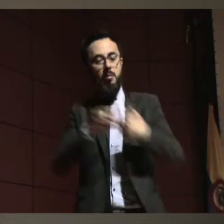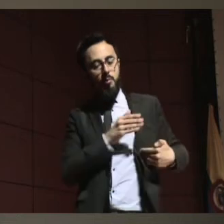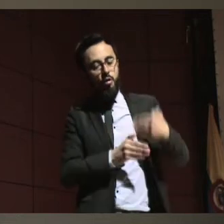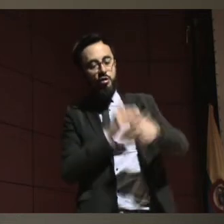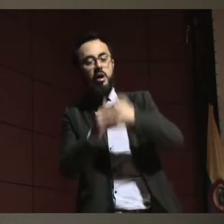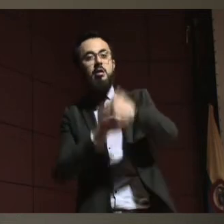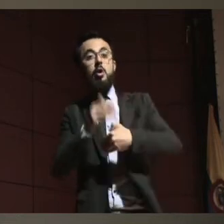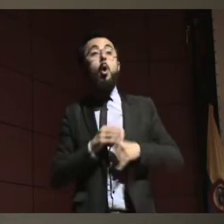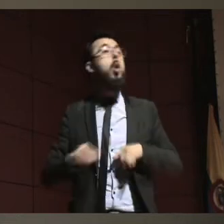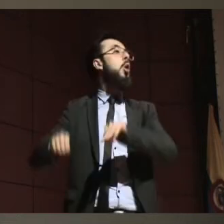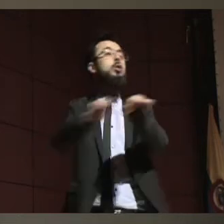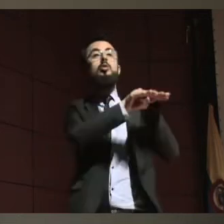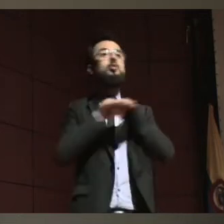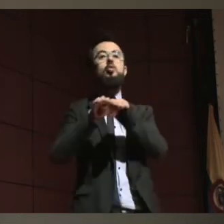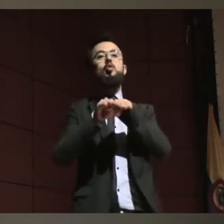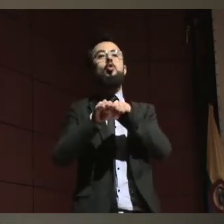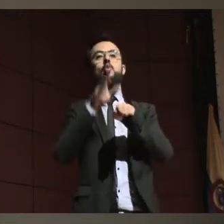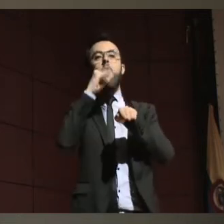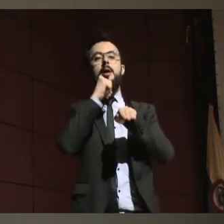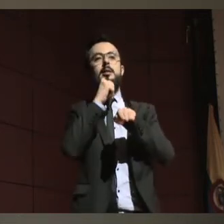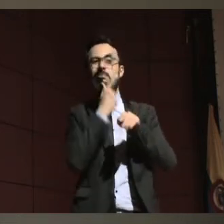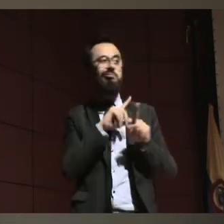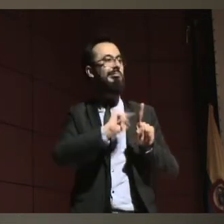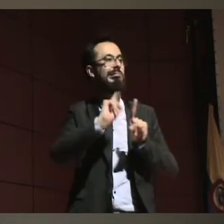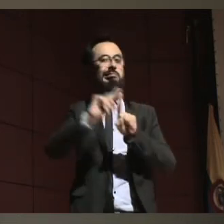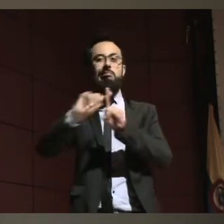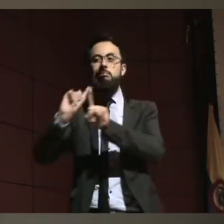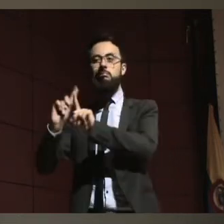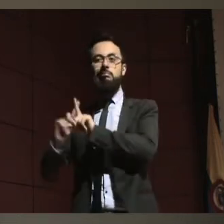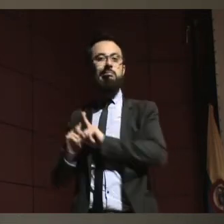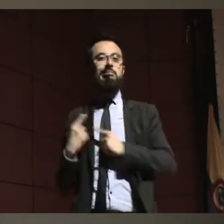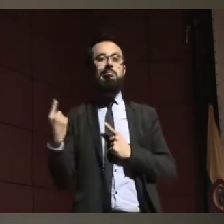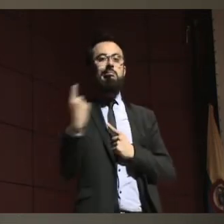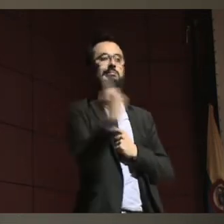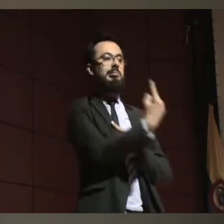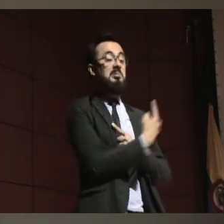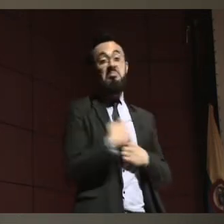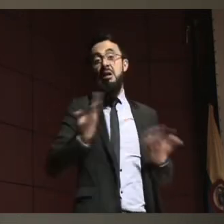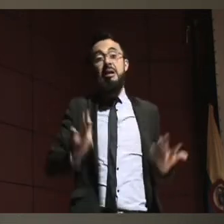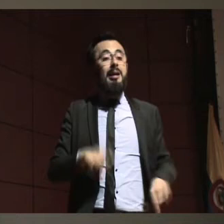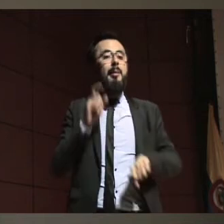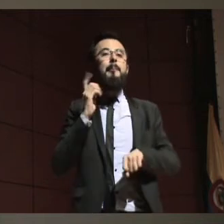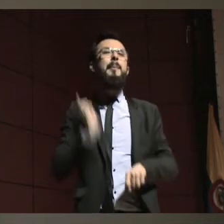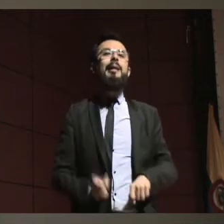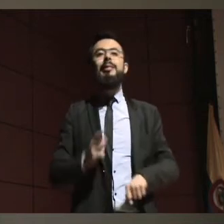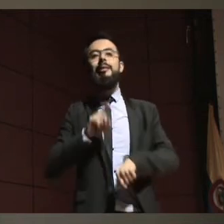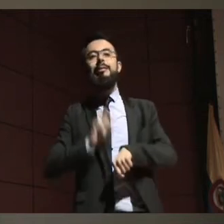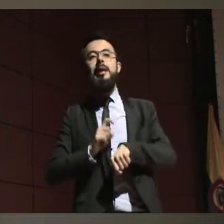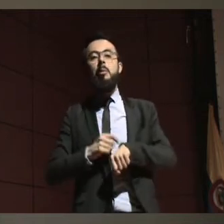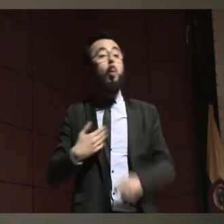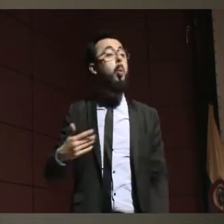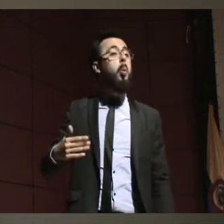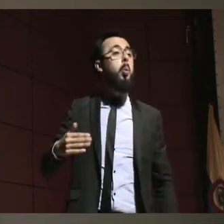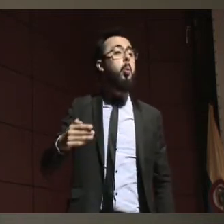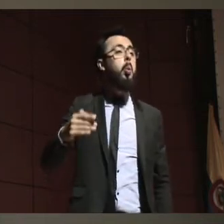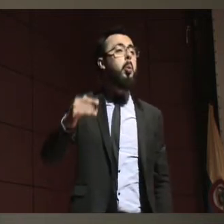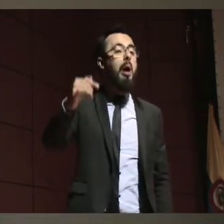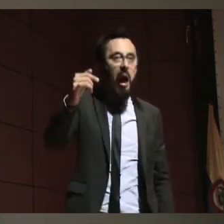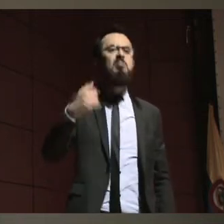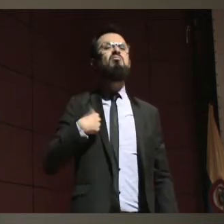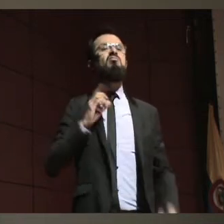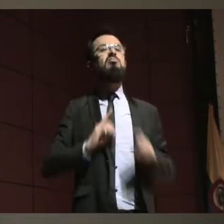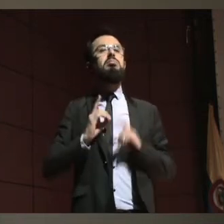y a medida que va pasando el tiempo, cuando se va madurando y desarrollando la persona, va